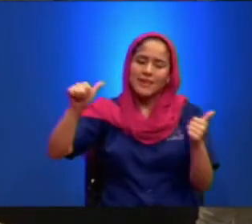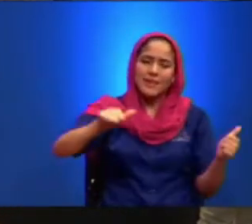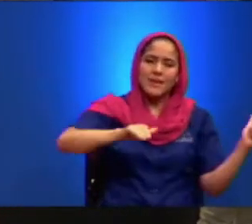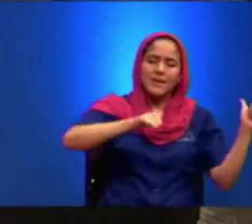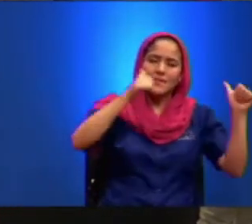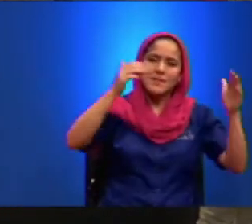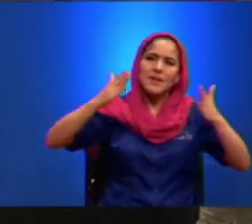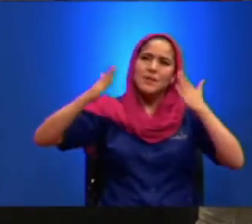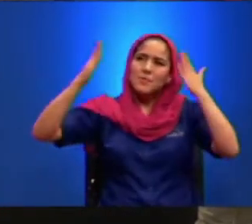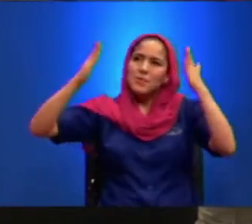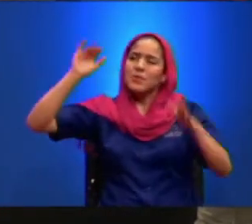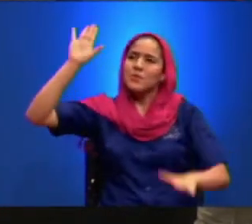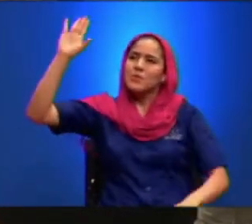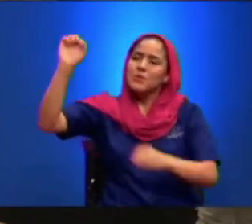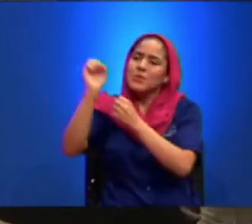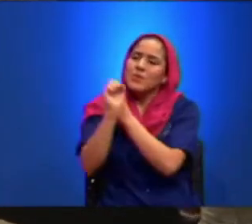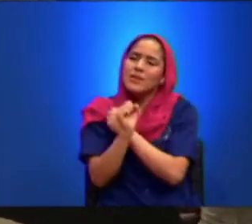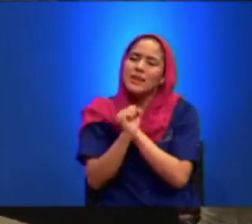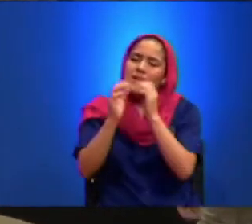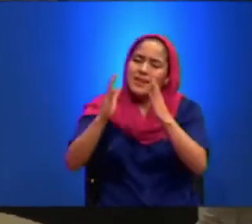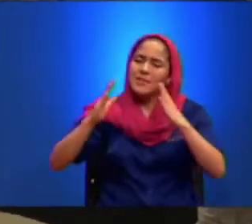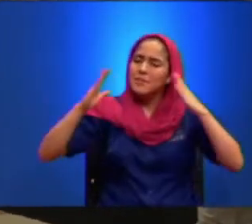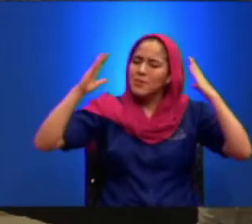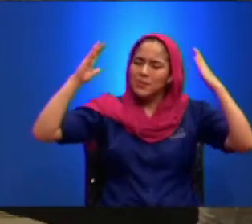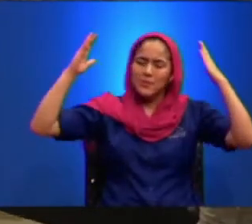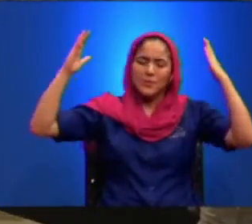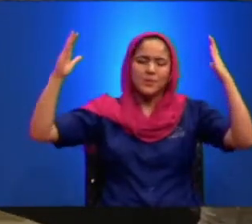Alaba Por Tu Gran Amor